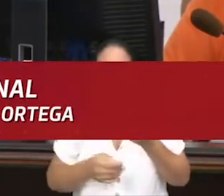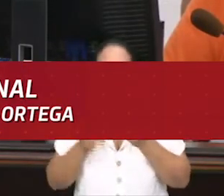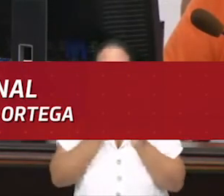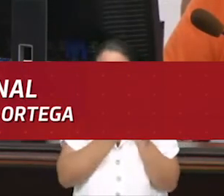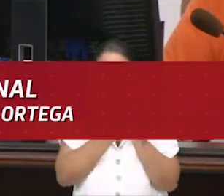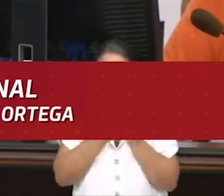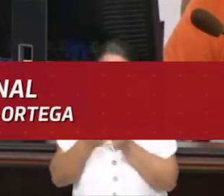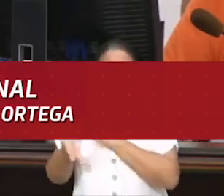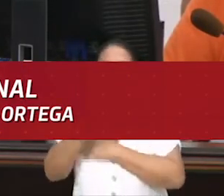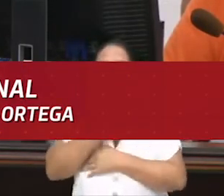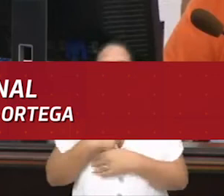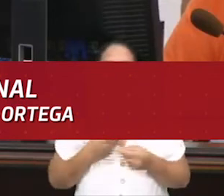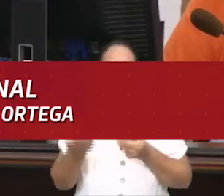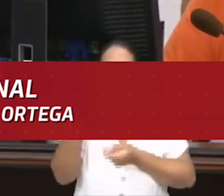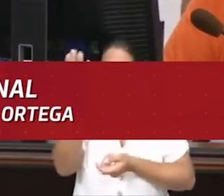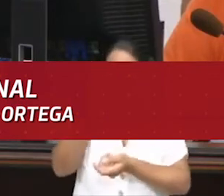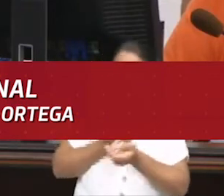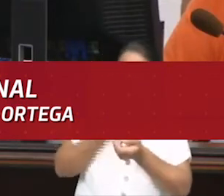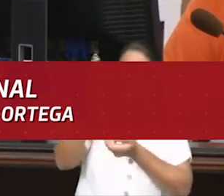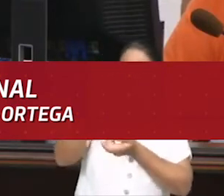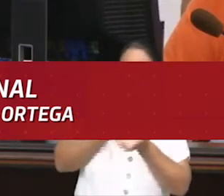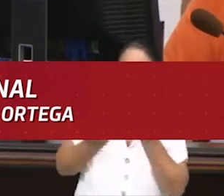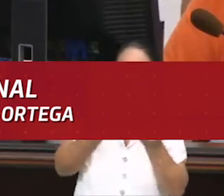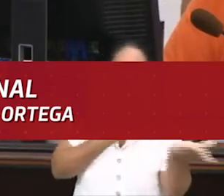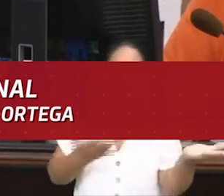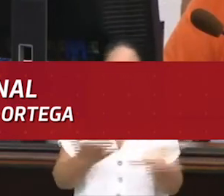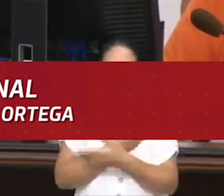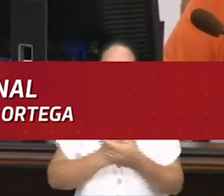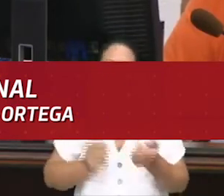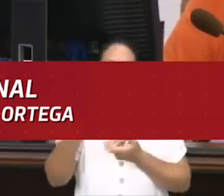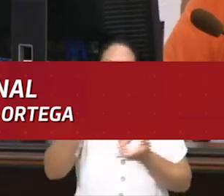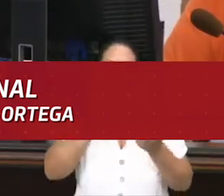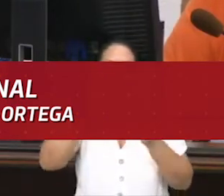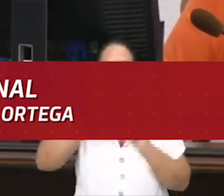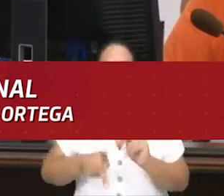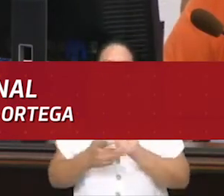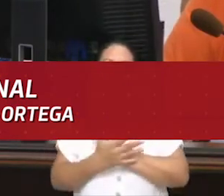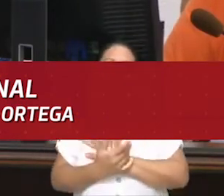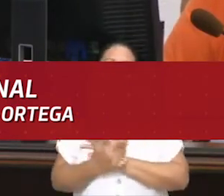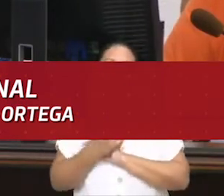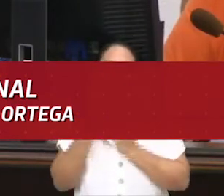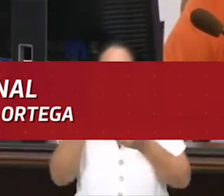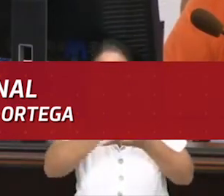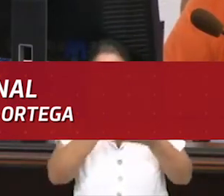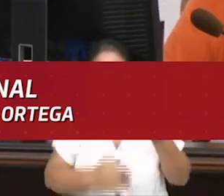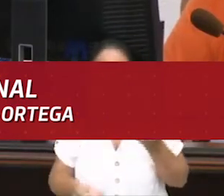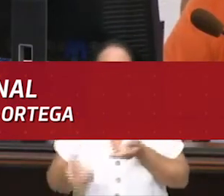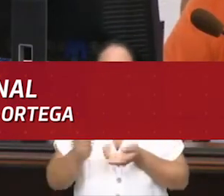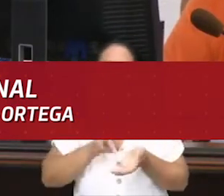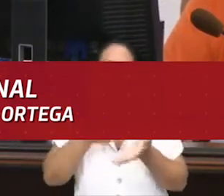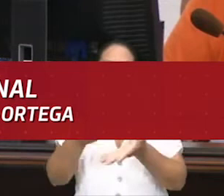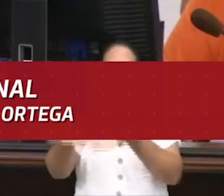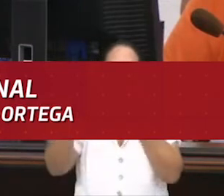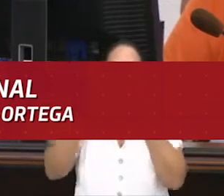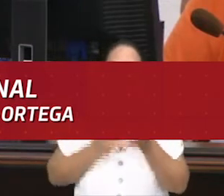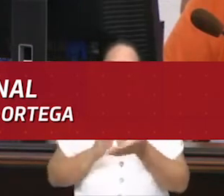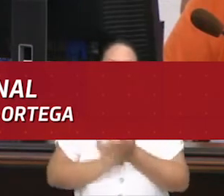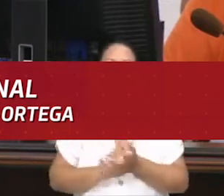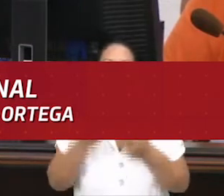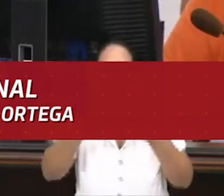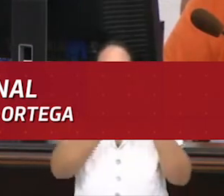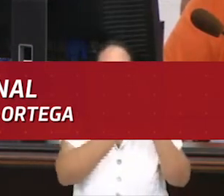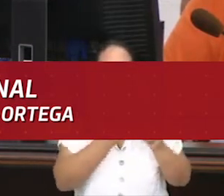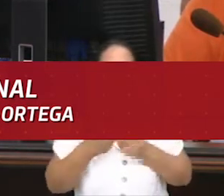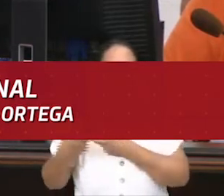detallados, ingresos, egresos, balanza de comprobación, detalles de donaciones. Tercero, juntas directivas,